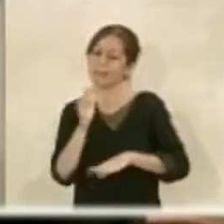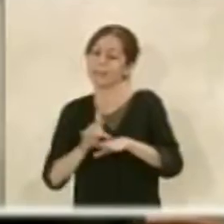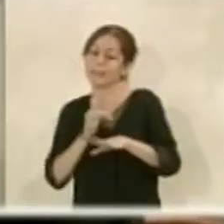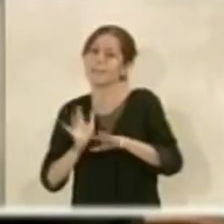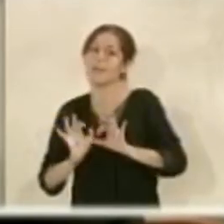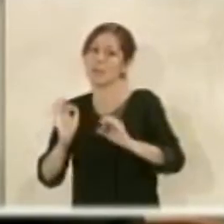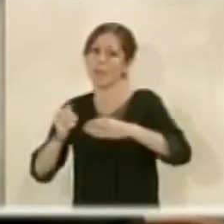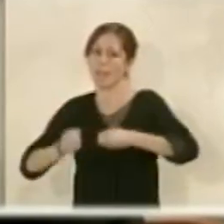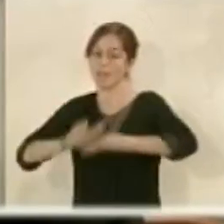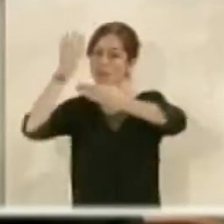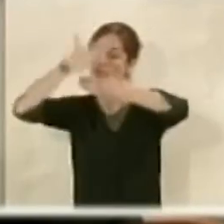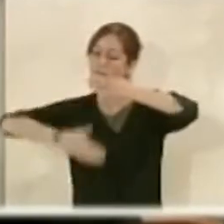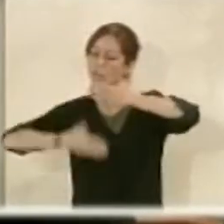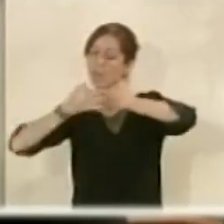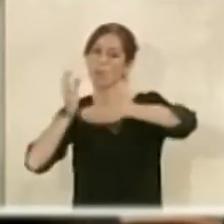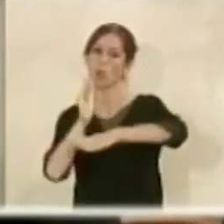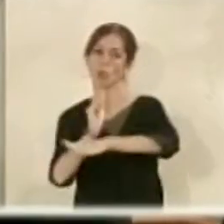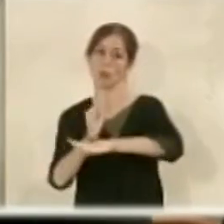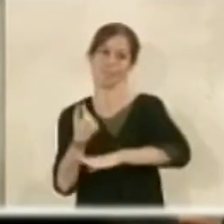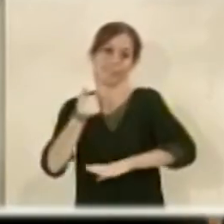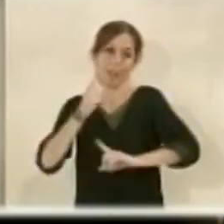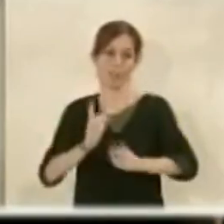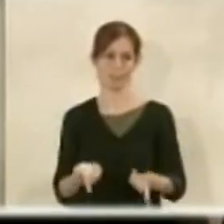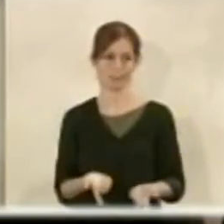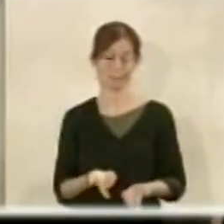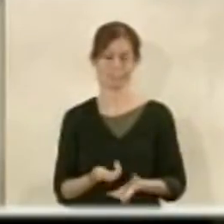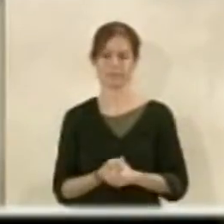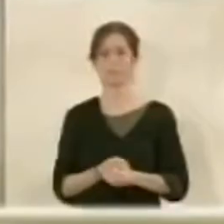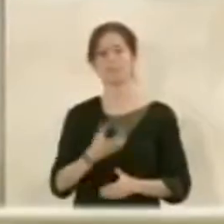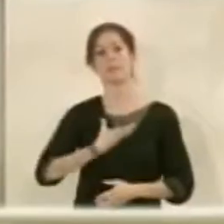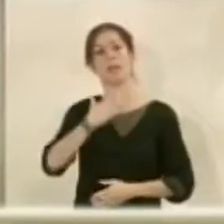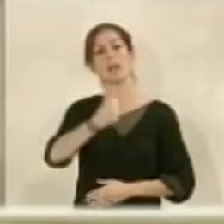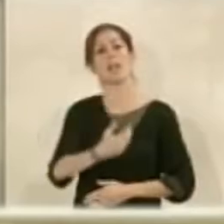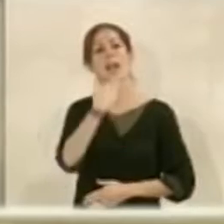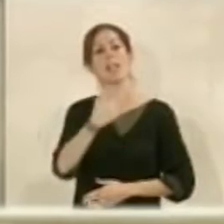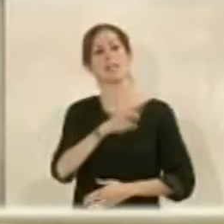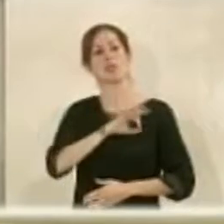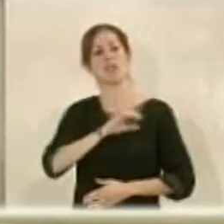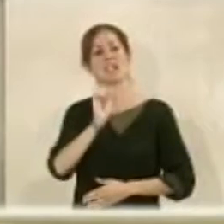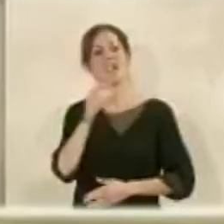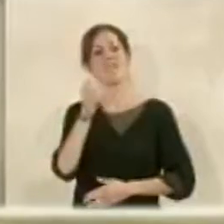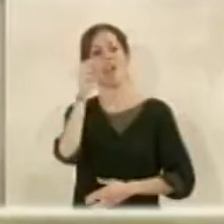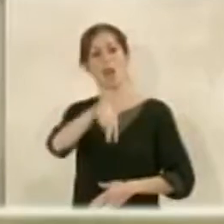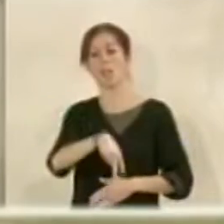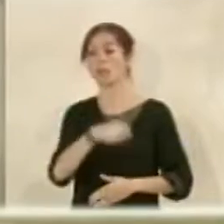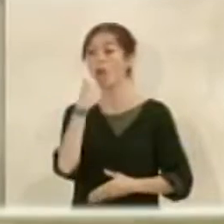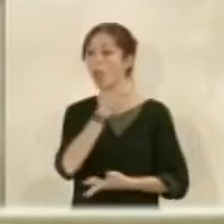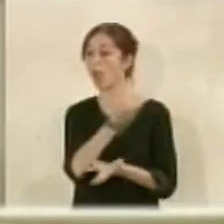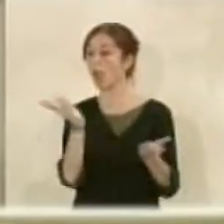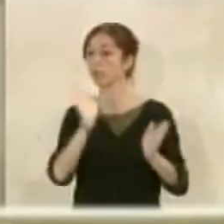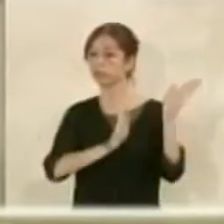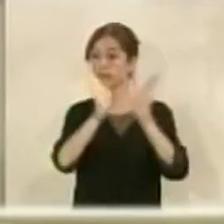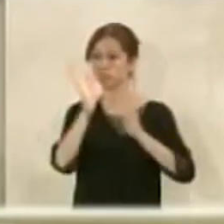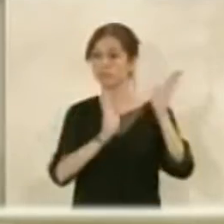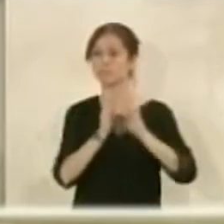haber mantenido la fachada del edificio. Muchas gracias. Muchas gracias, señor Esteban. ¿Alguna intervención?